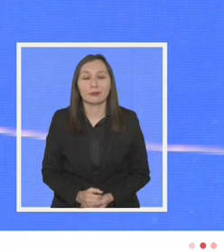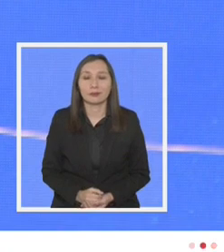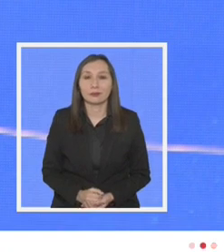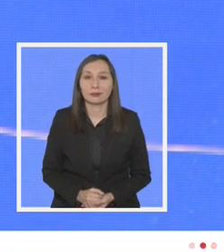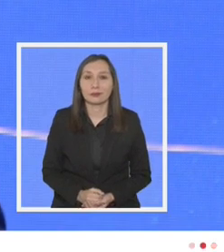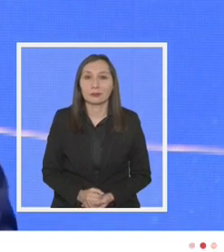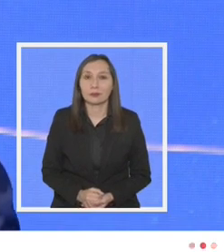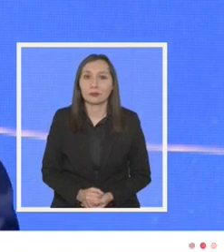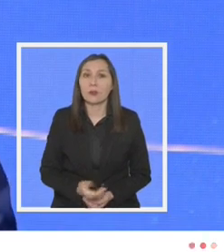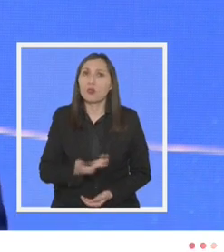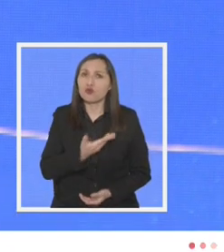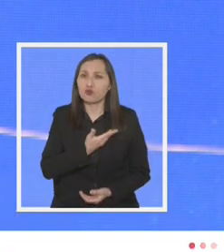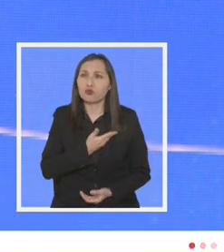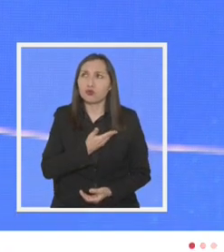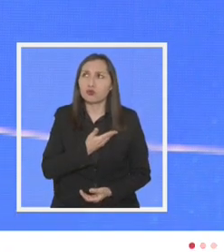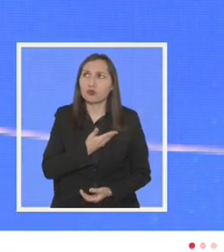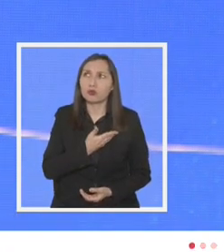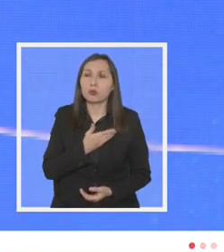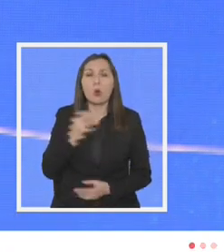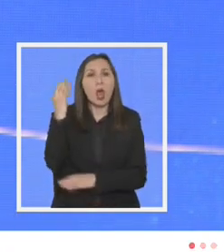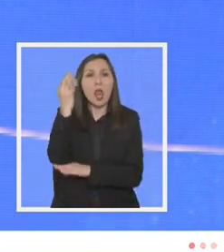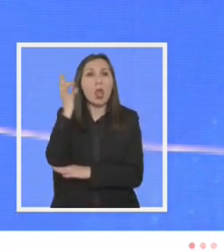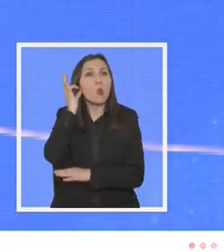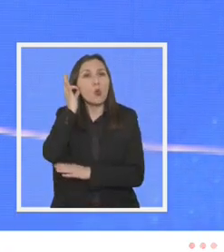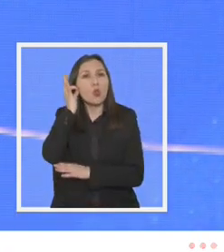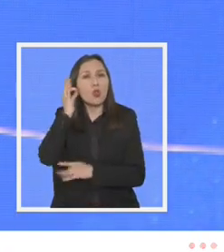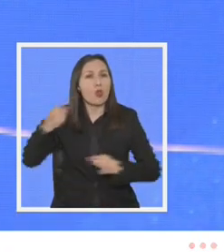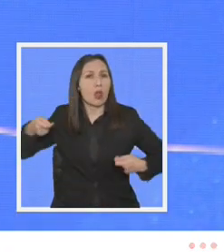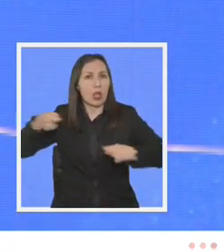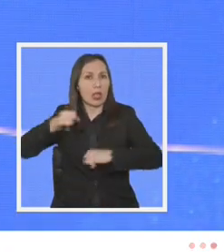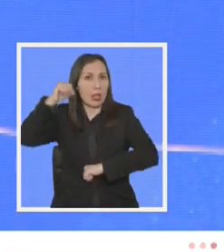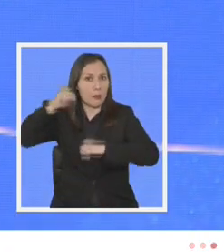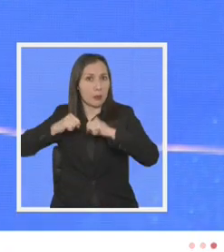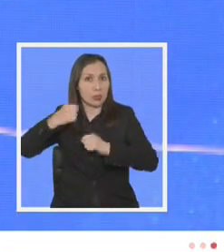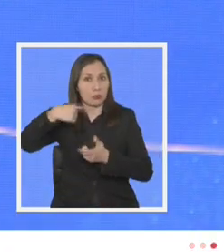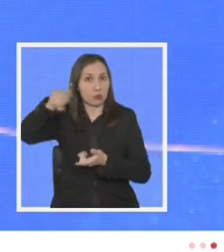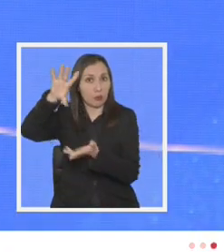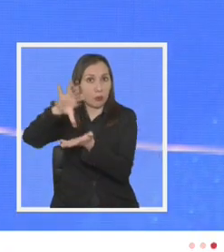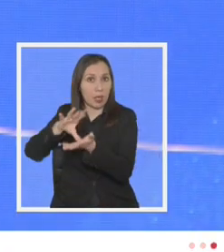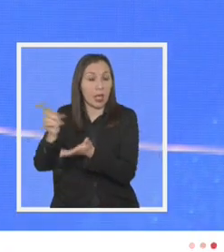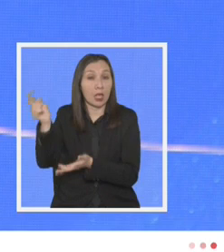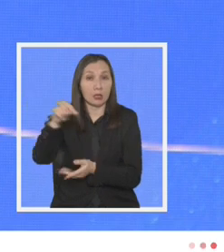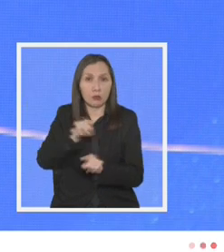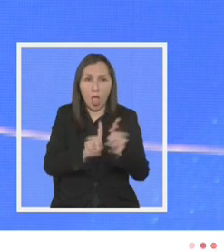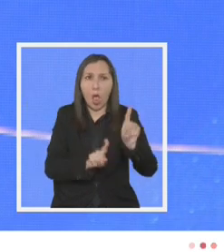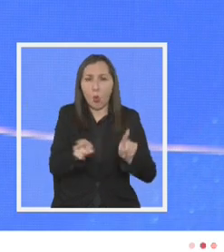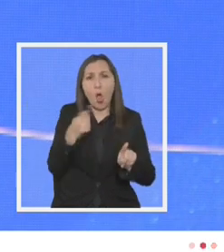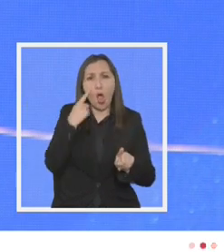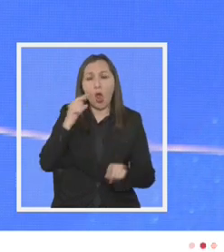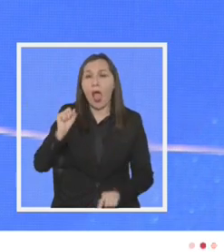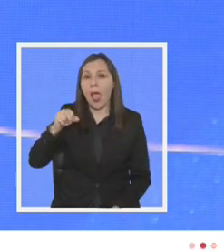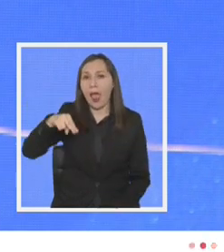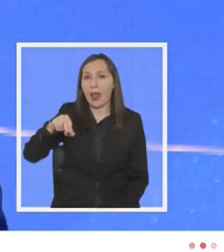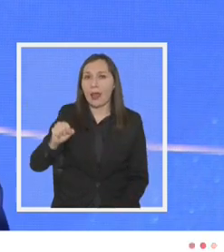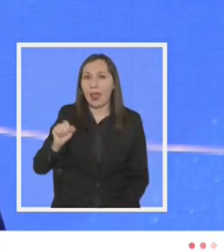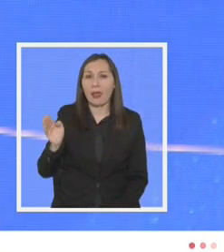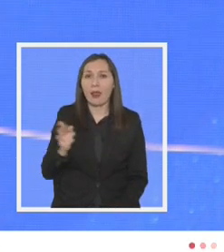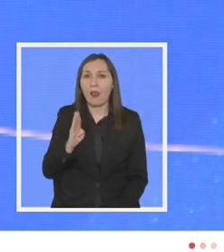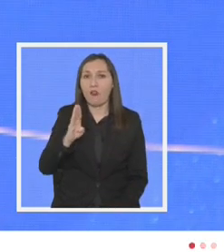tenía una reunión con una inversora con una empresaria extranjera algunos de ustedes la conocerán Ana Botín